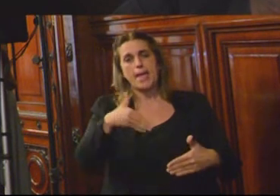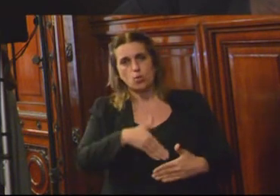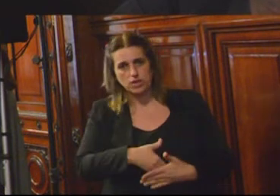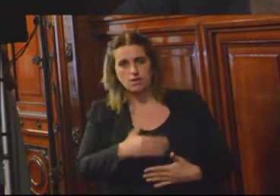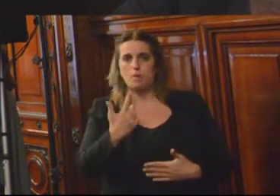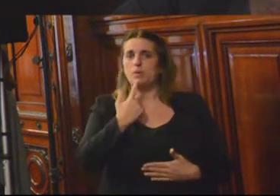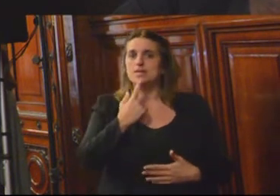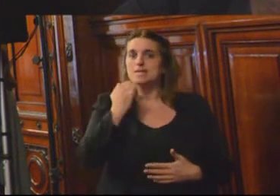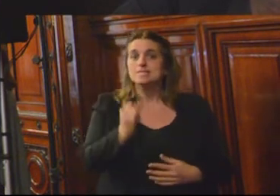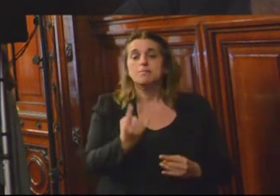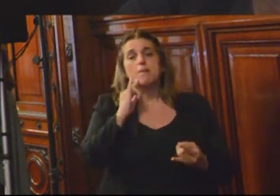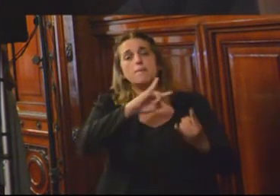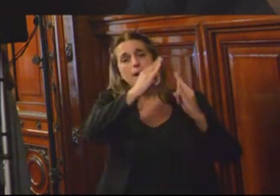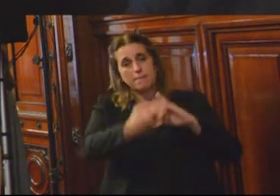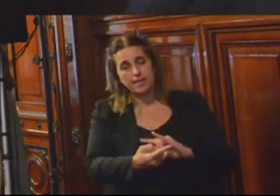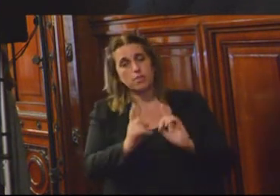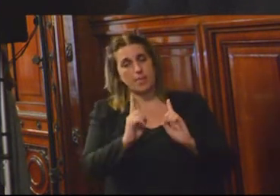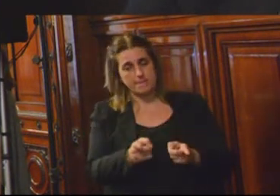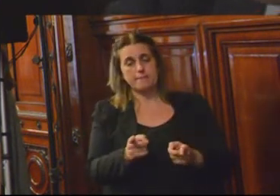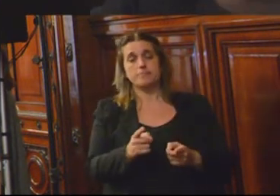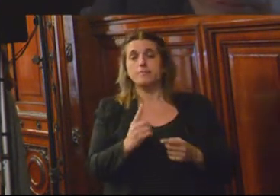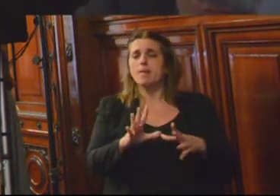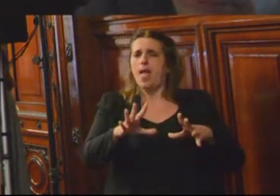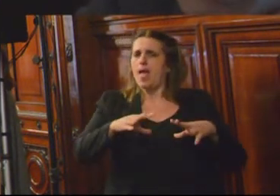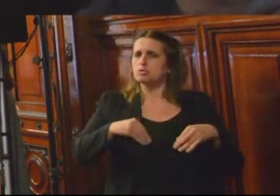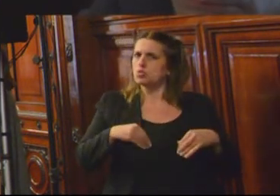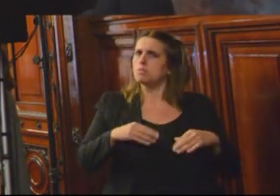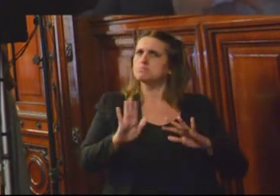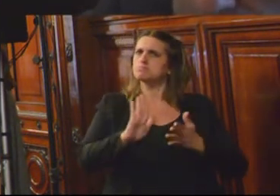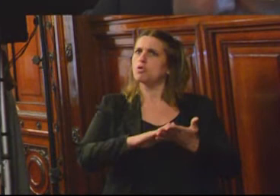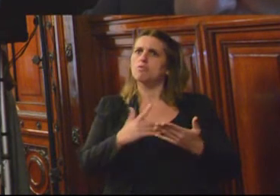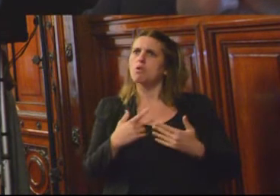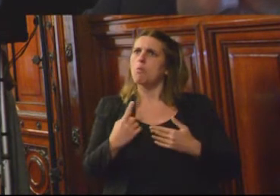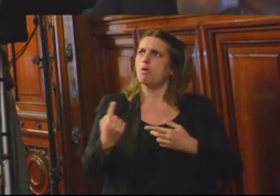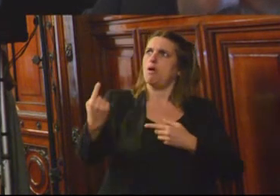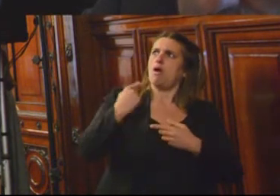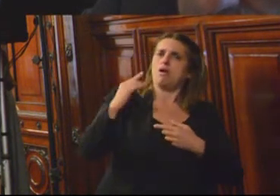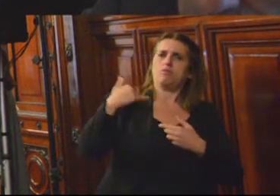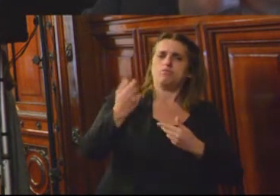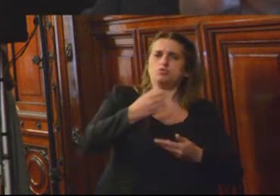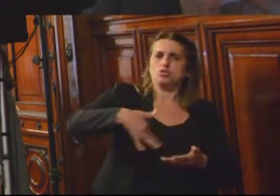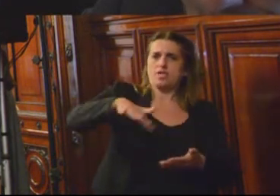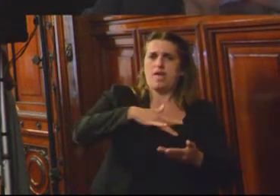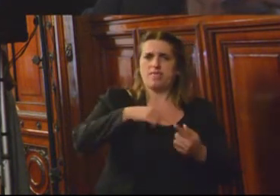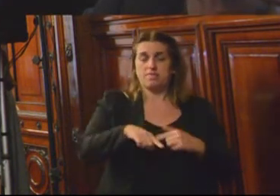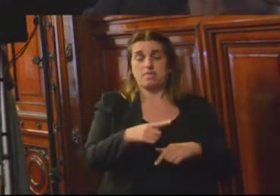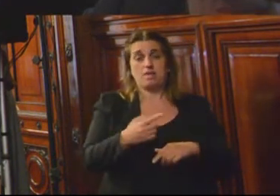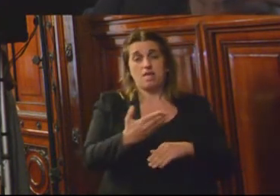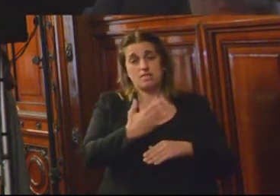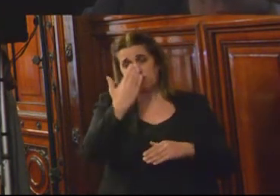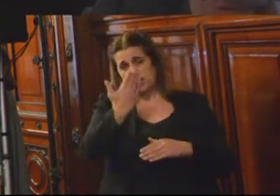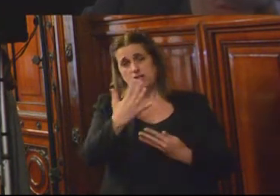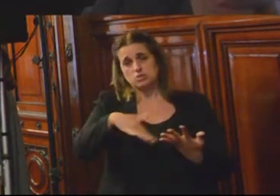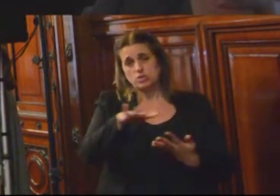pero también a veces los parlamentos, asumen que reaccionan ante presiones que vienen de la sociedad, ante situaciones de